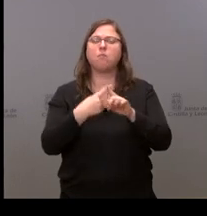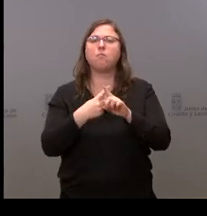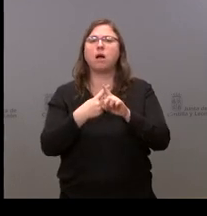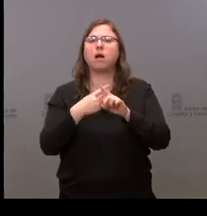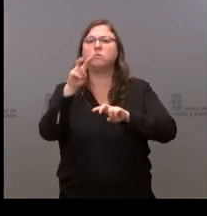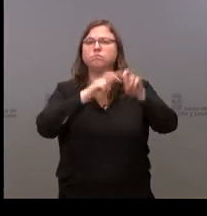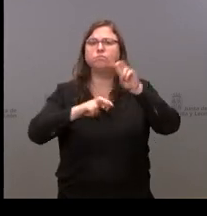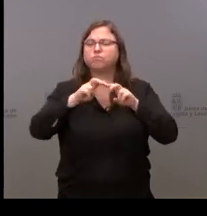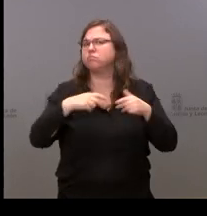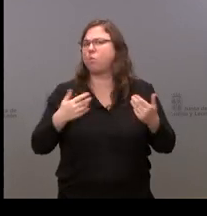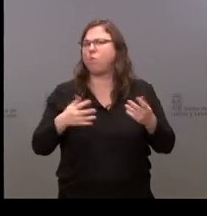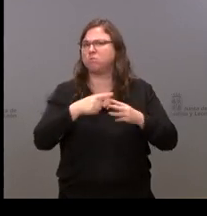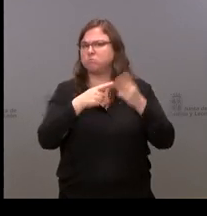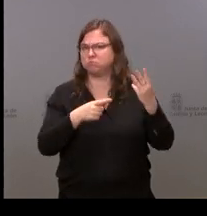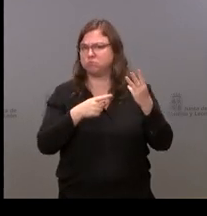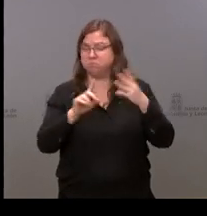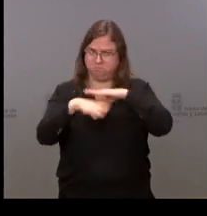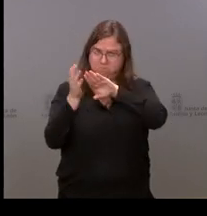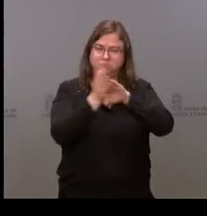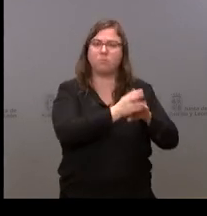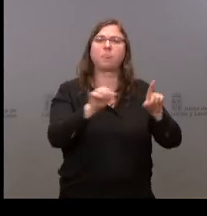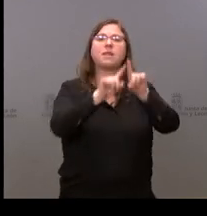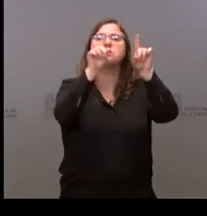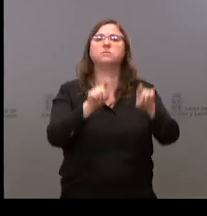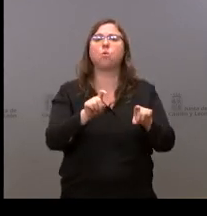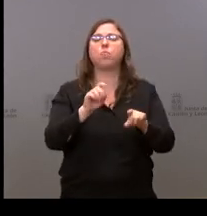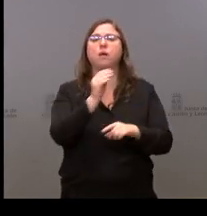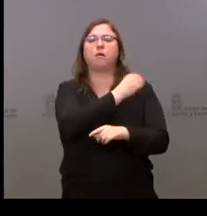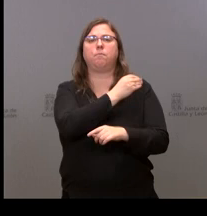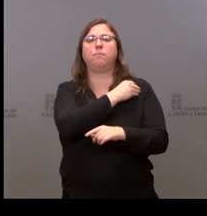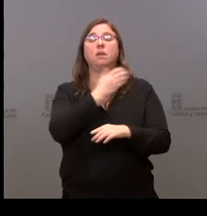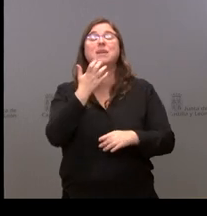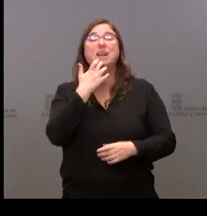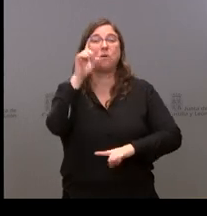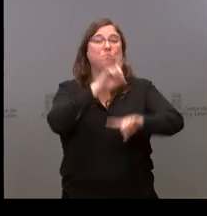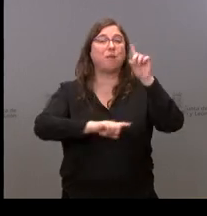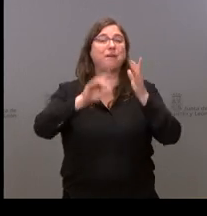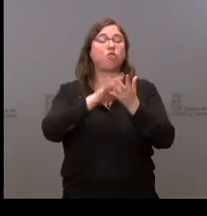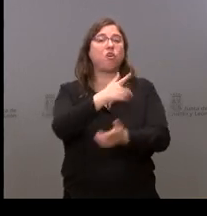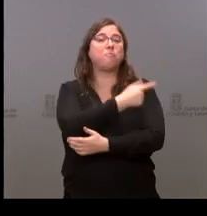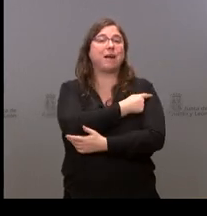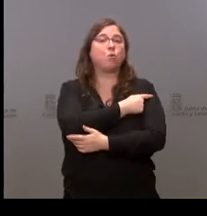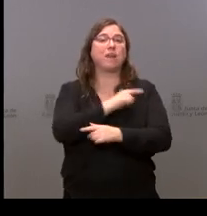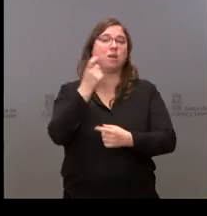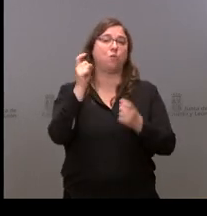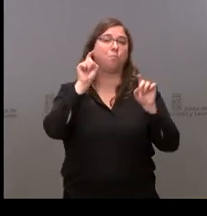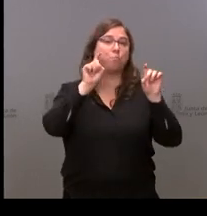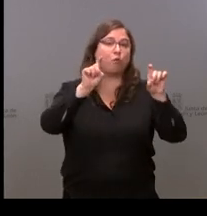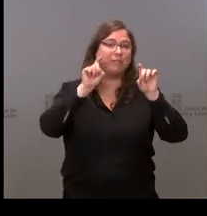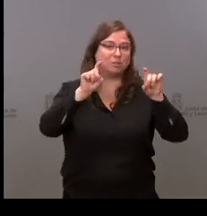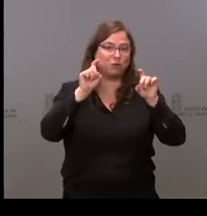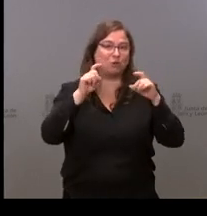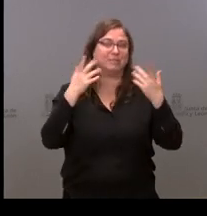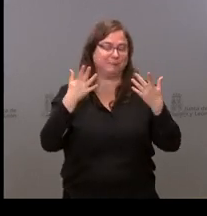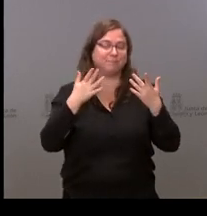tiene que ver con un problema que está habiendo a la hora de vacunar a los profesores. Como cada provincia organiza la vacunación un